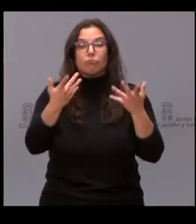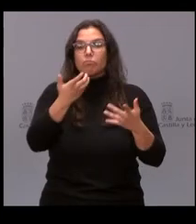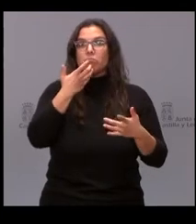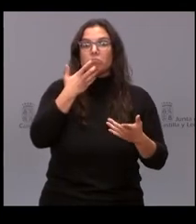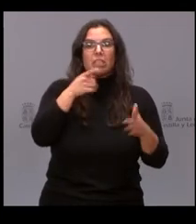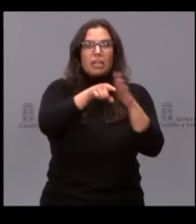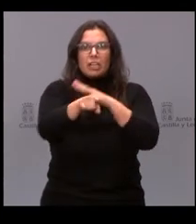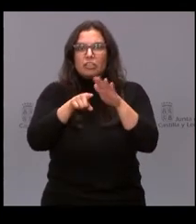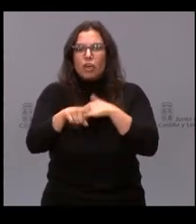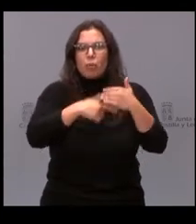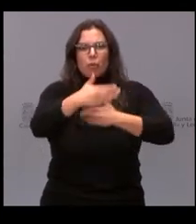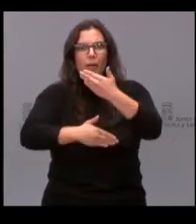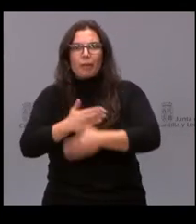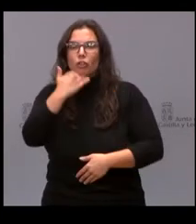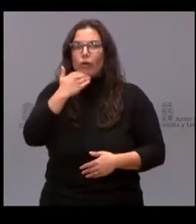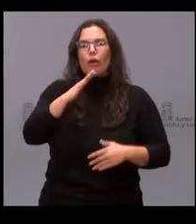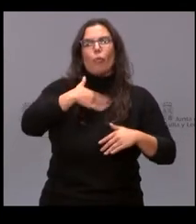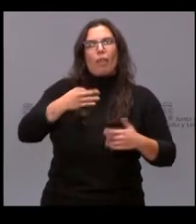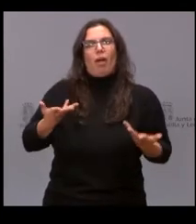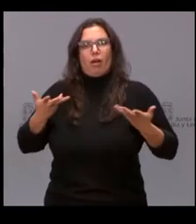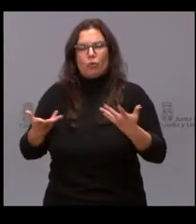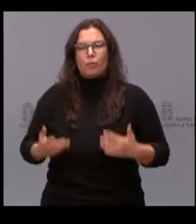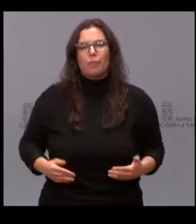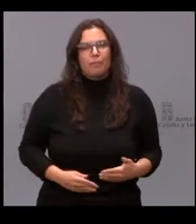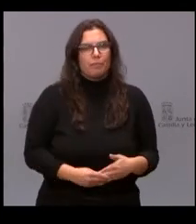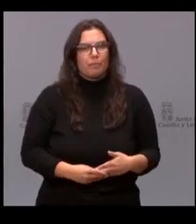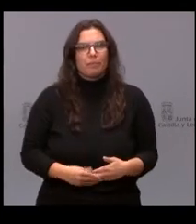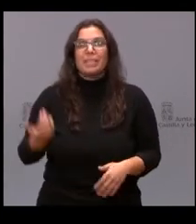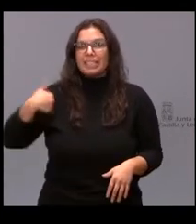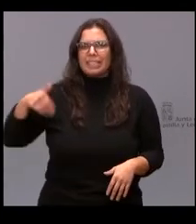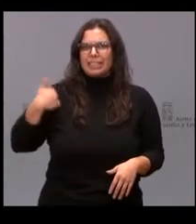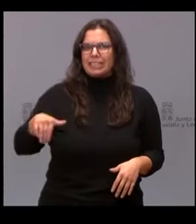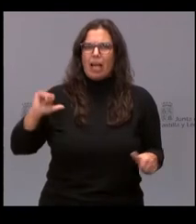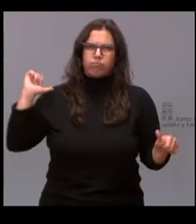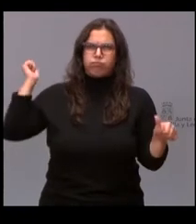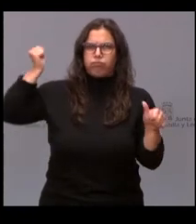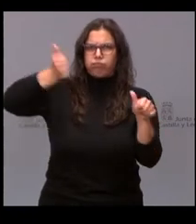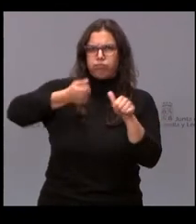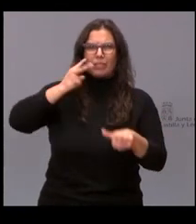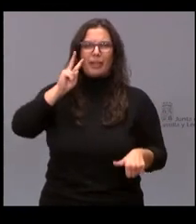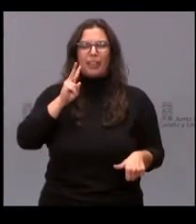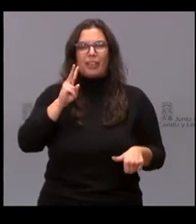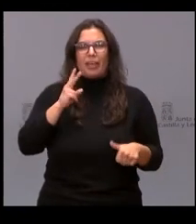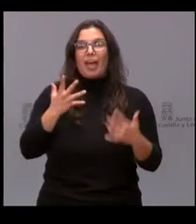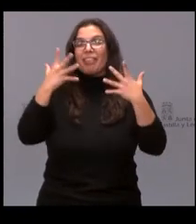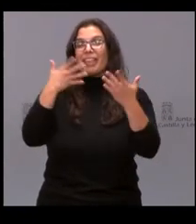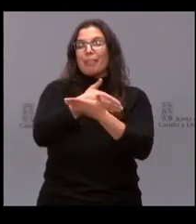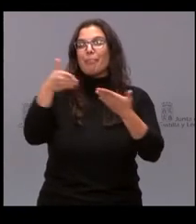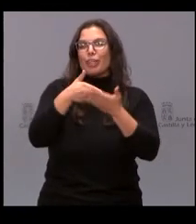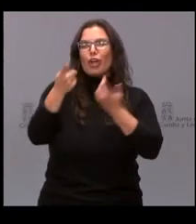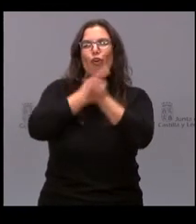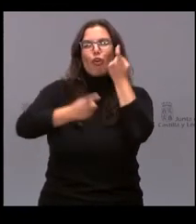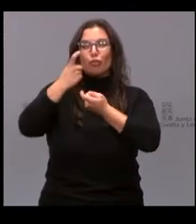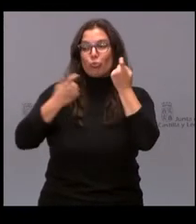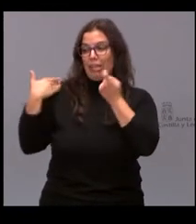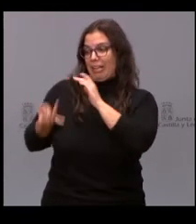en la tramitación de procedimientos. Cuenta ya con una amplia experiencia, más de 10 millones de consultas desde